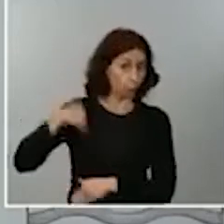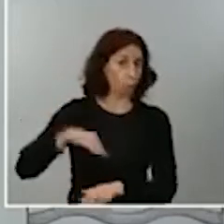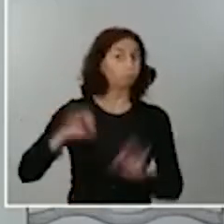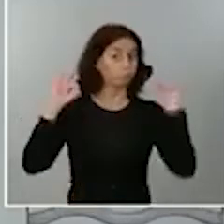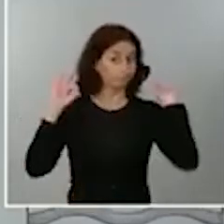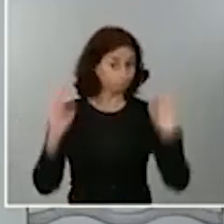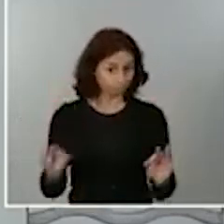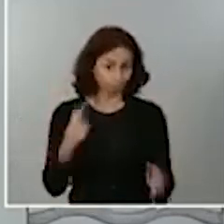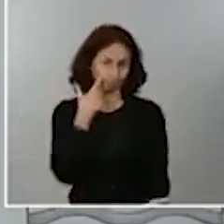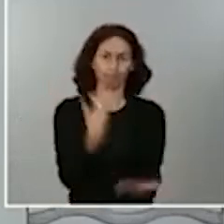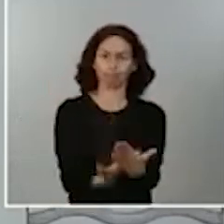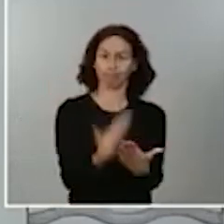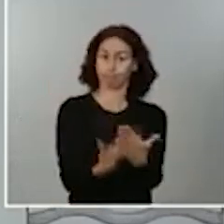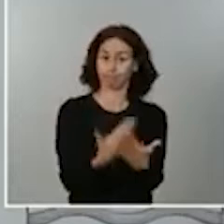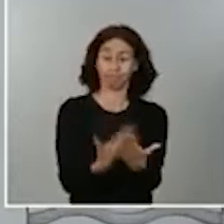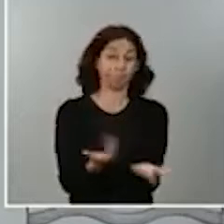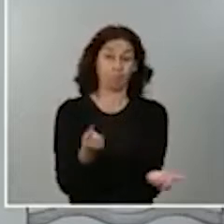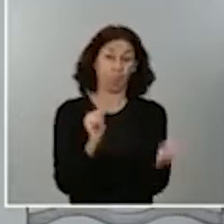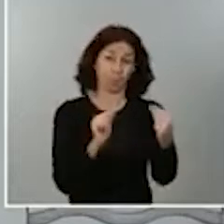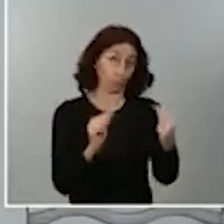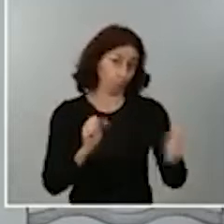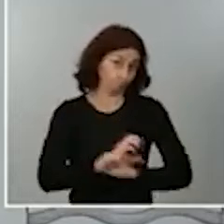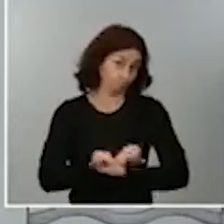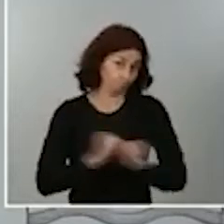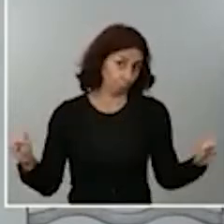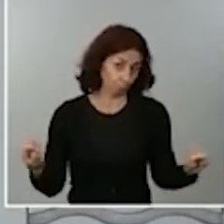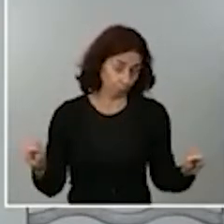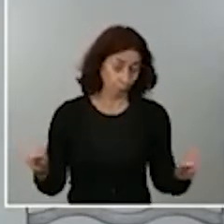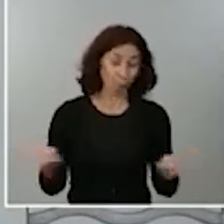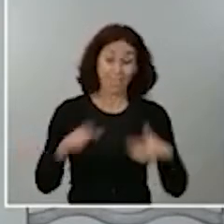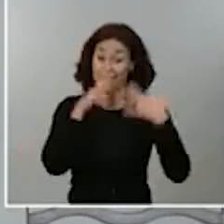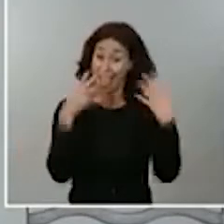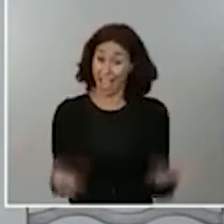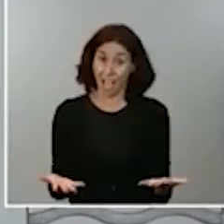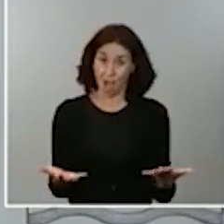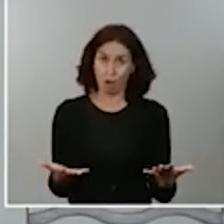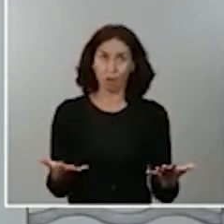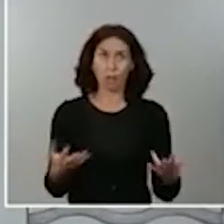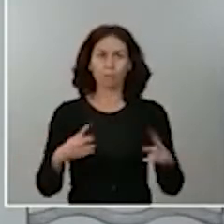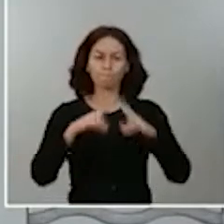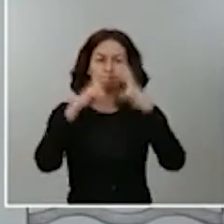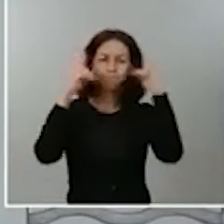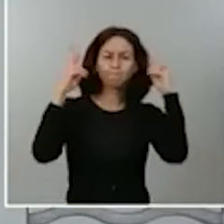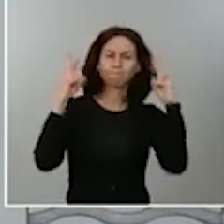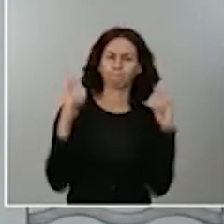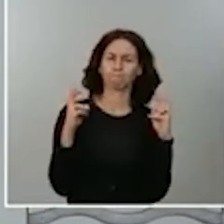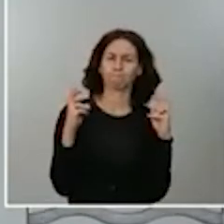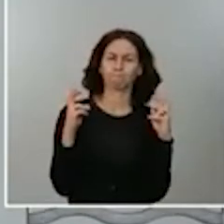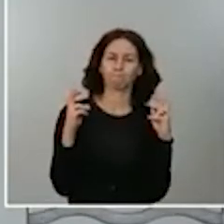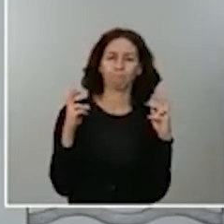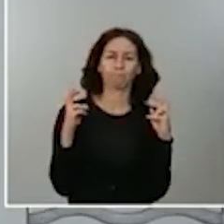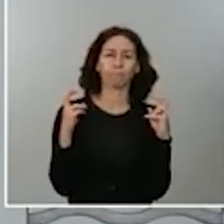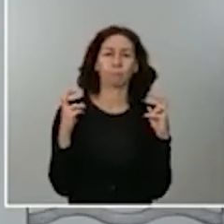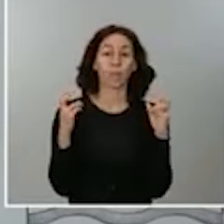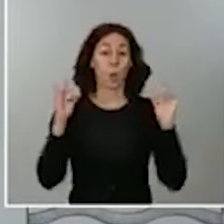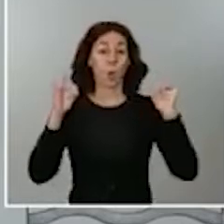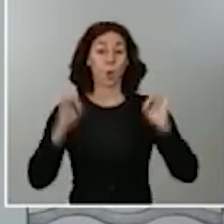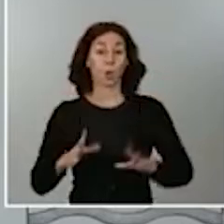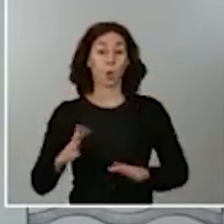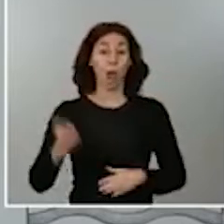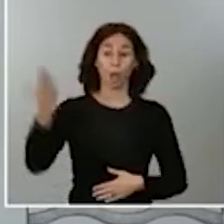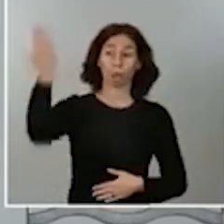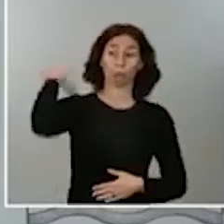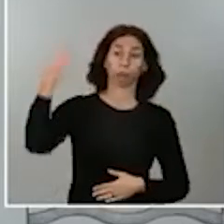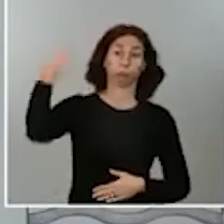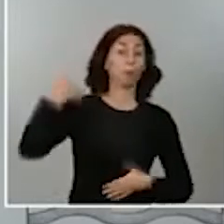bastante indiscutible, y en esta segunda ola no hace falta un confinamiento, no hace falta un confinamiento como el que tú ibas en la primera ola, pero sí que hace falta